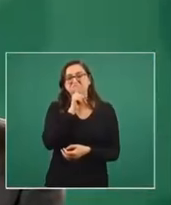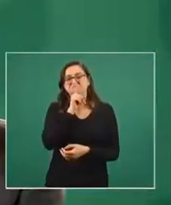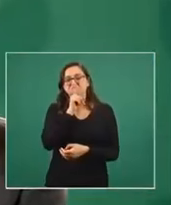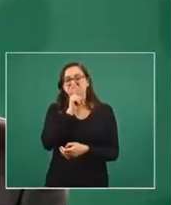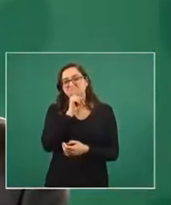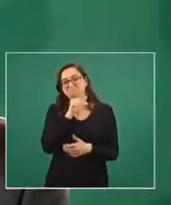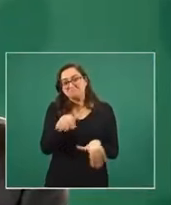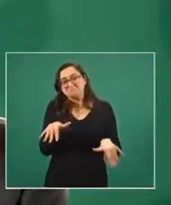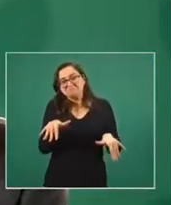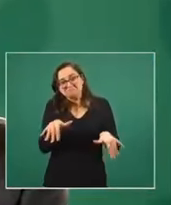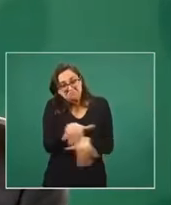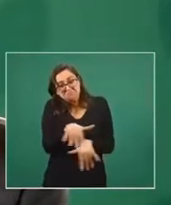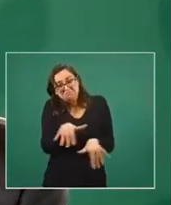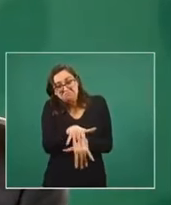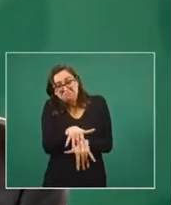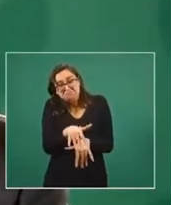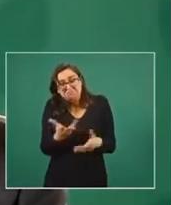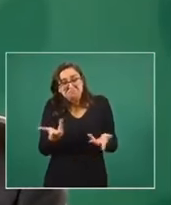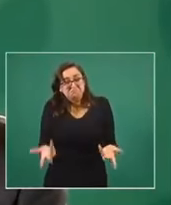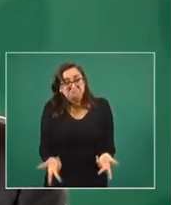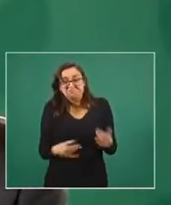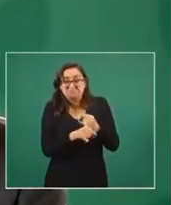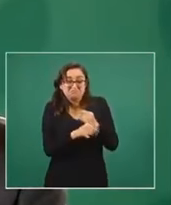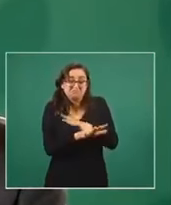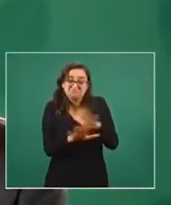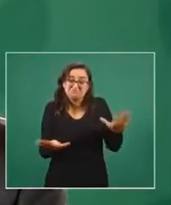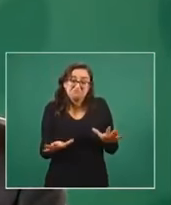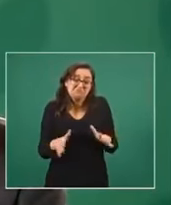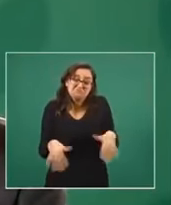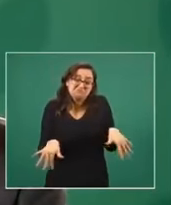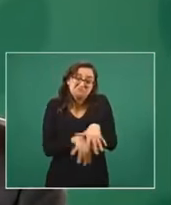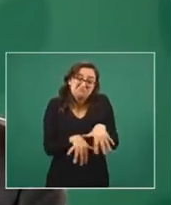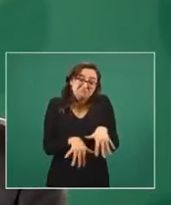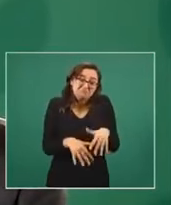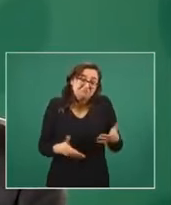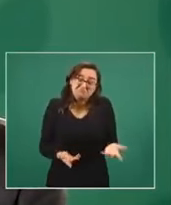calidad o extensión. Muchas gracias.